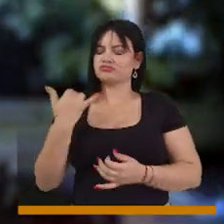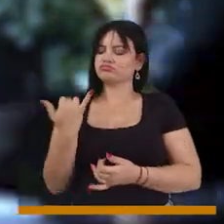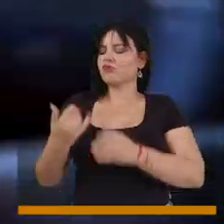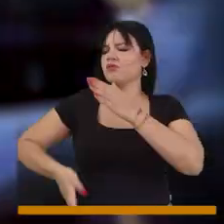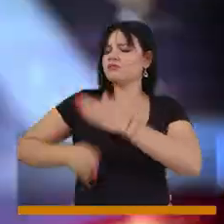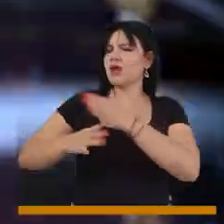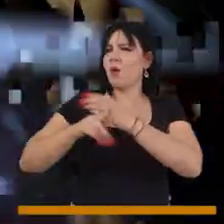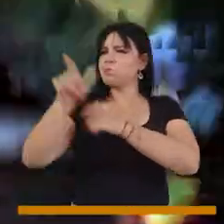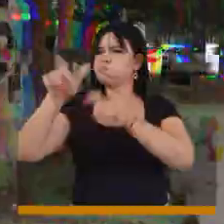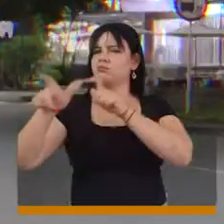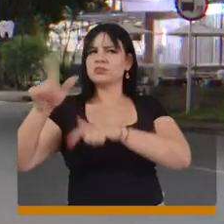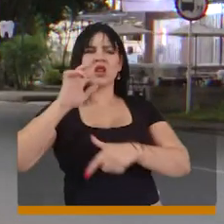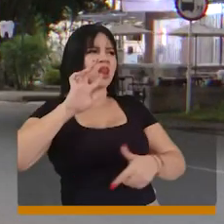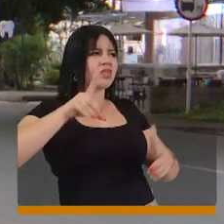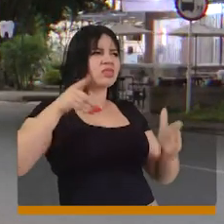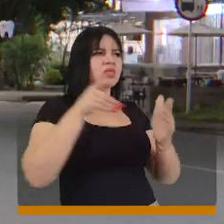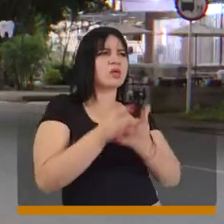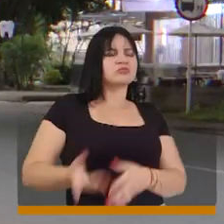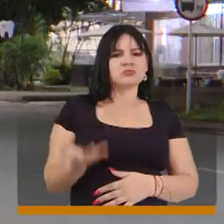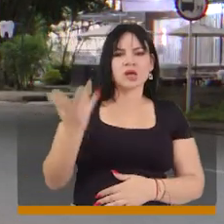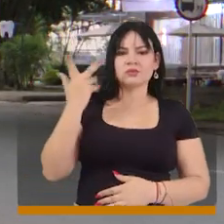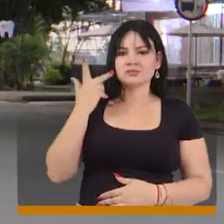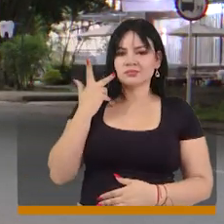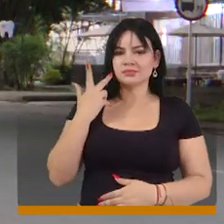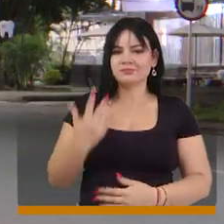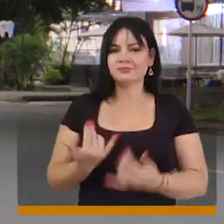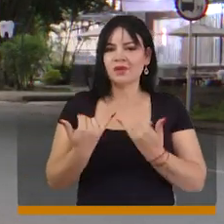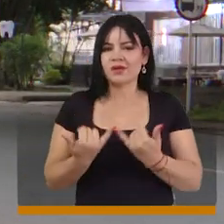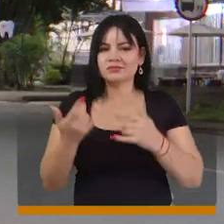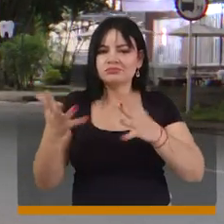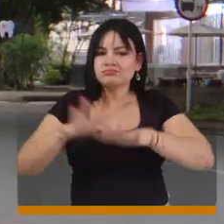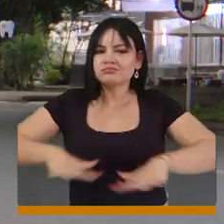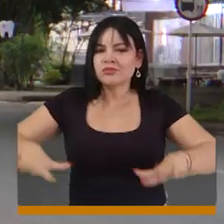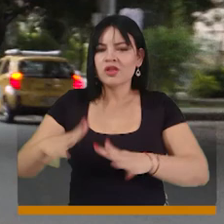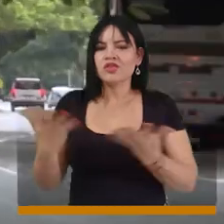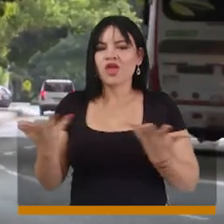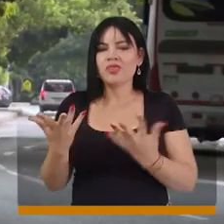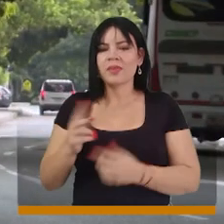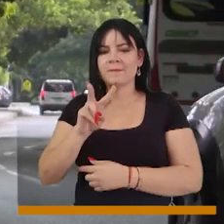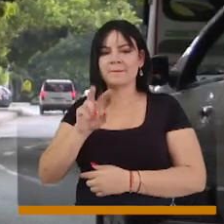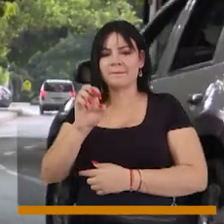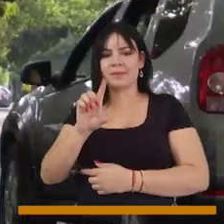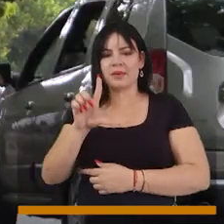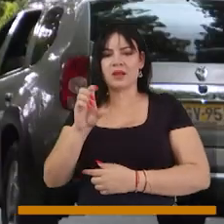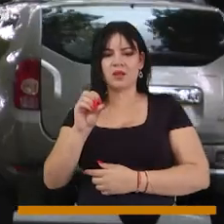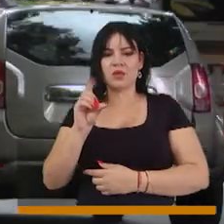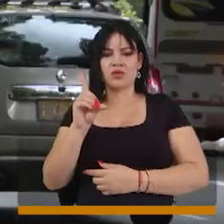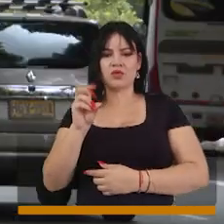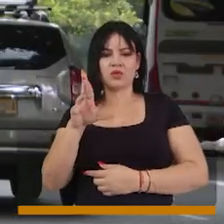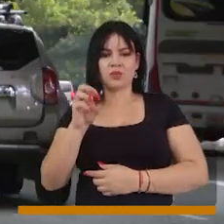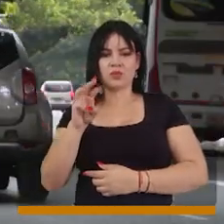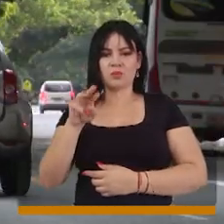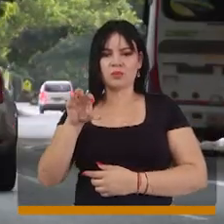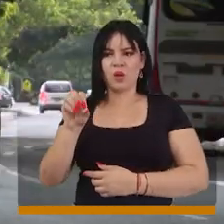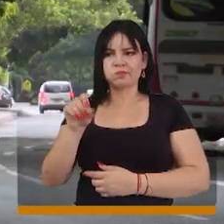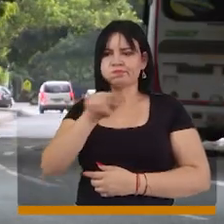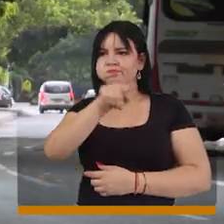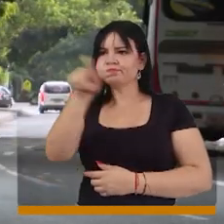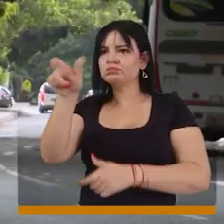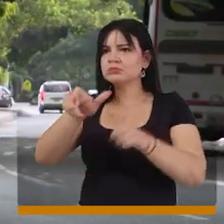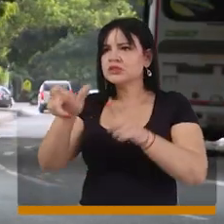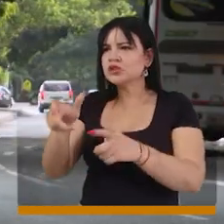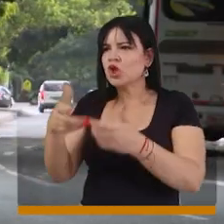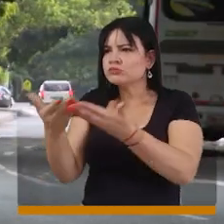Seguimos hablando sobre las denuncias que recibimos de la comunidad. Hoy estamos en el sector del velódromo, donde atendimos la